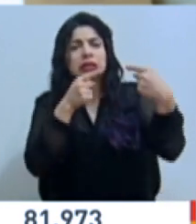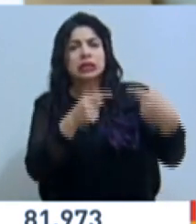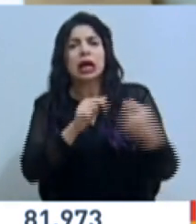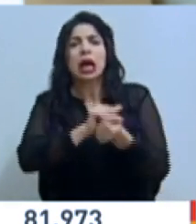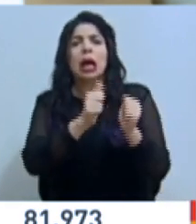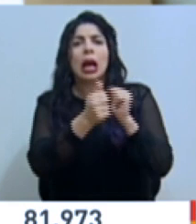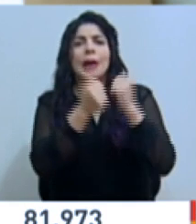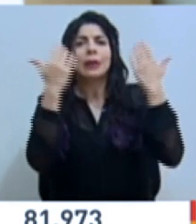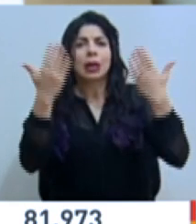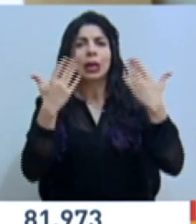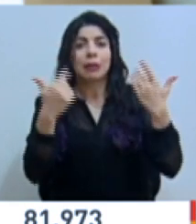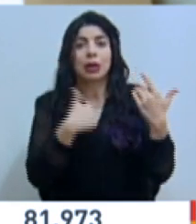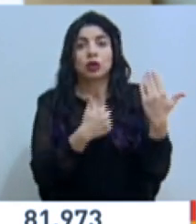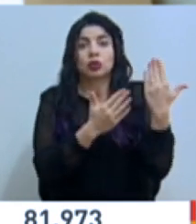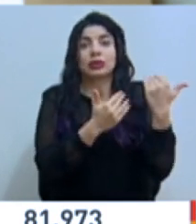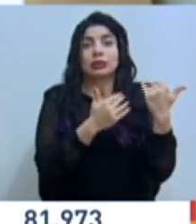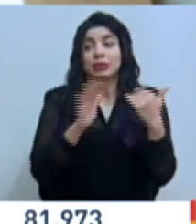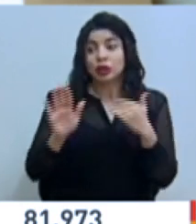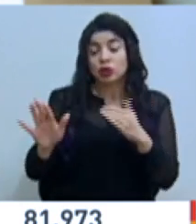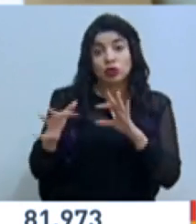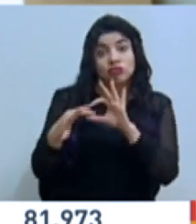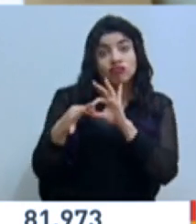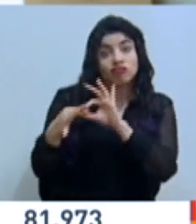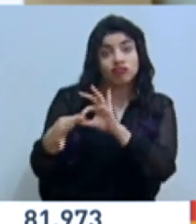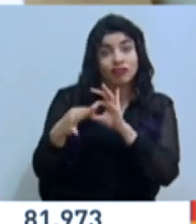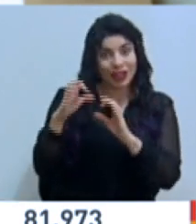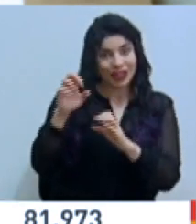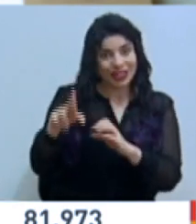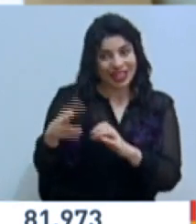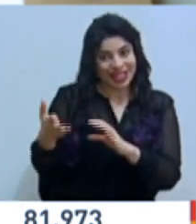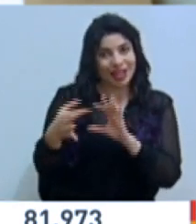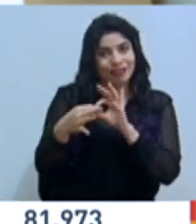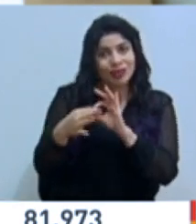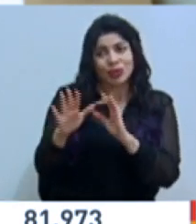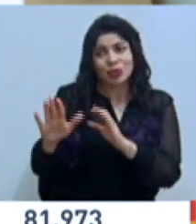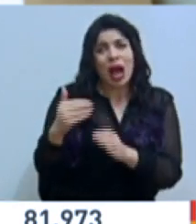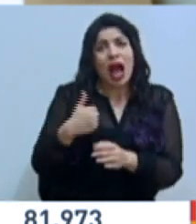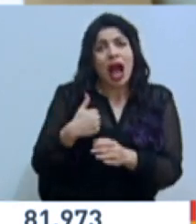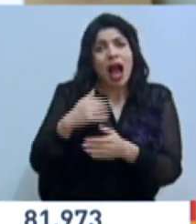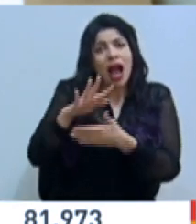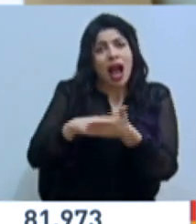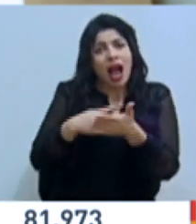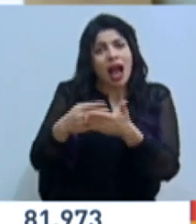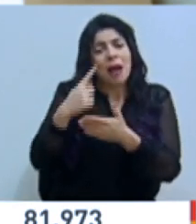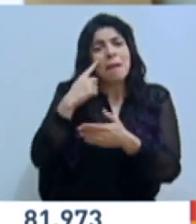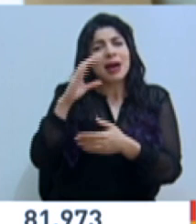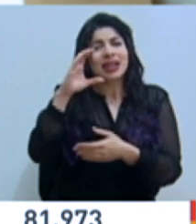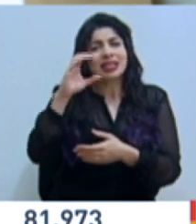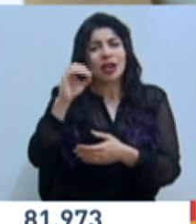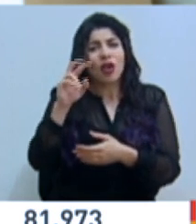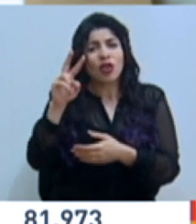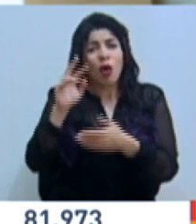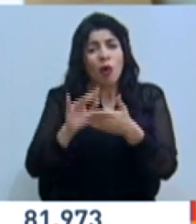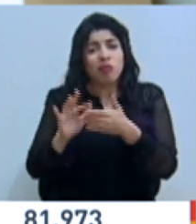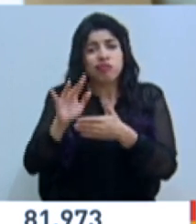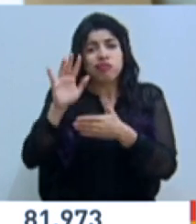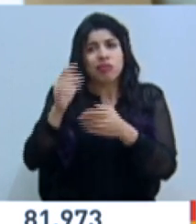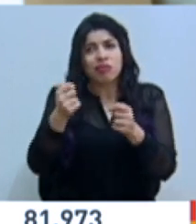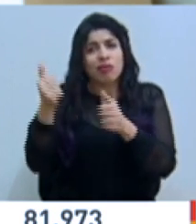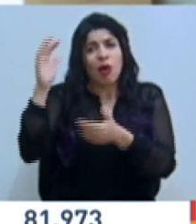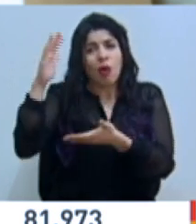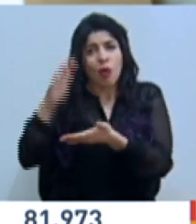Y esperamos que este socio, como lo es Costa Rica con su agenda de descarbonización, nos ayude a toda